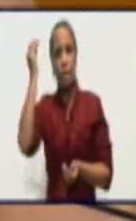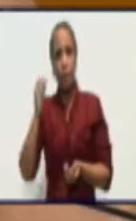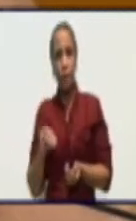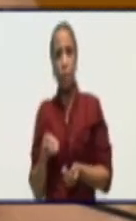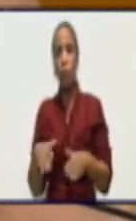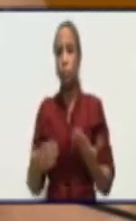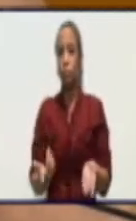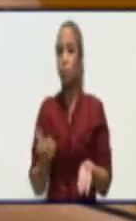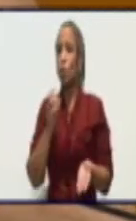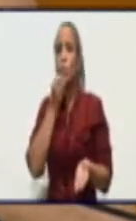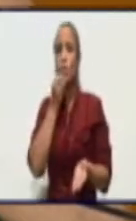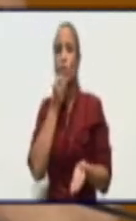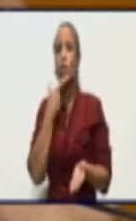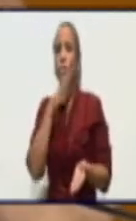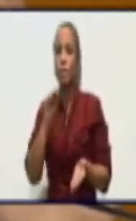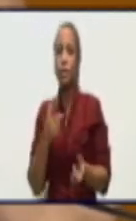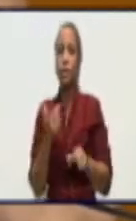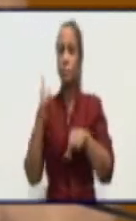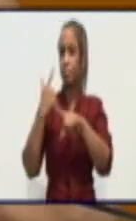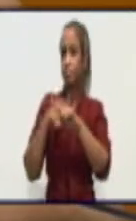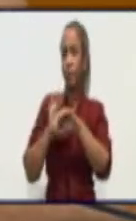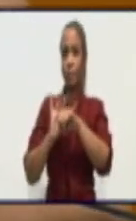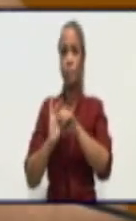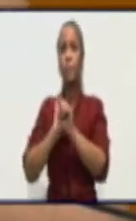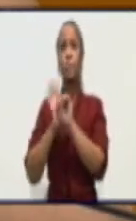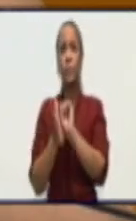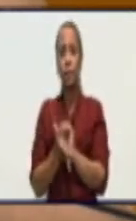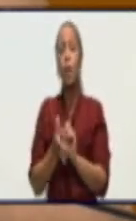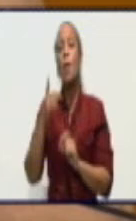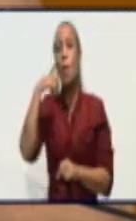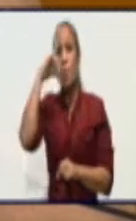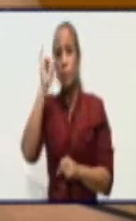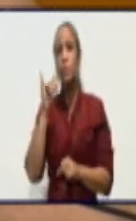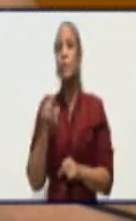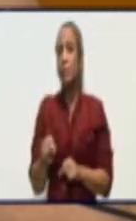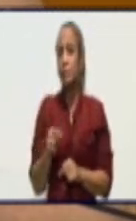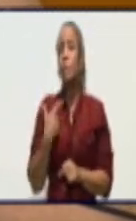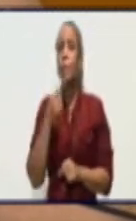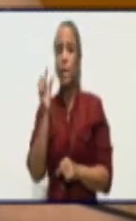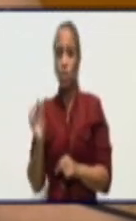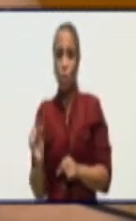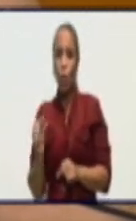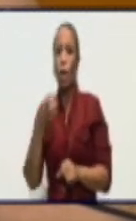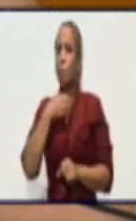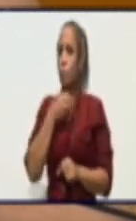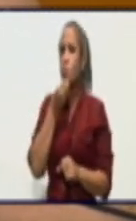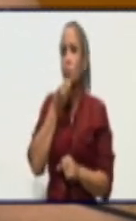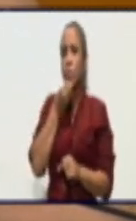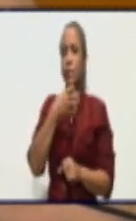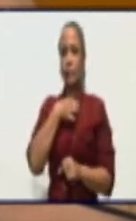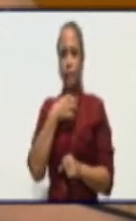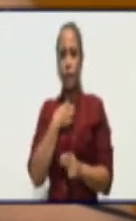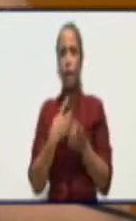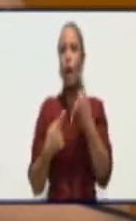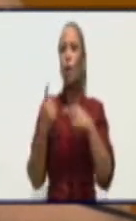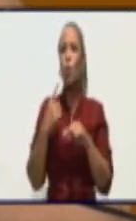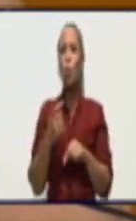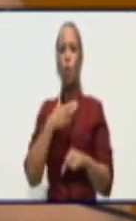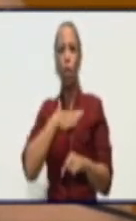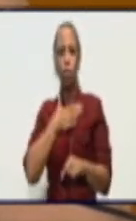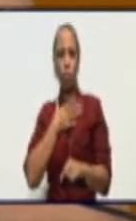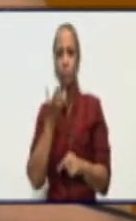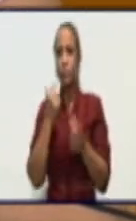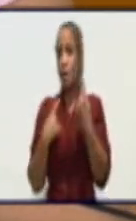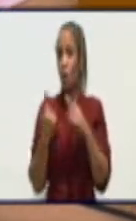que eso no es COVID por lo tanto siguen apareciendo personas que a lo mejor pueden tener una sintomatología respiratoria de un catarro